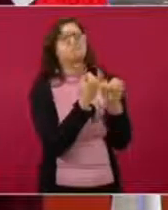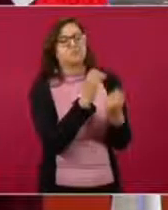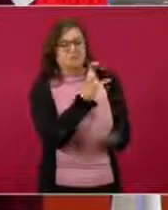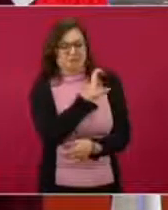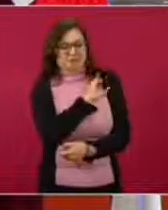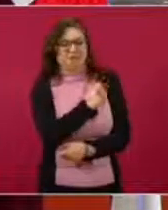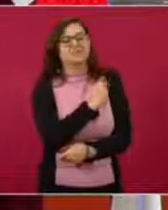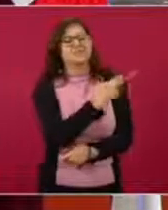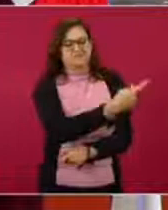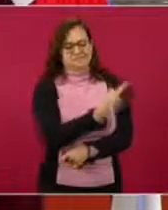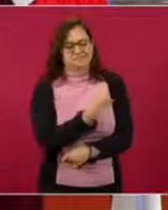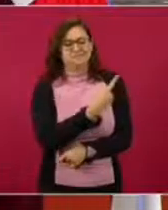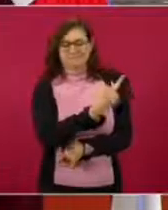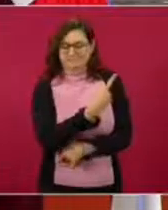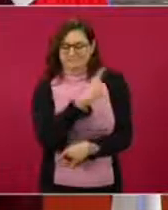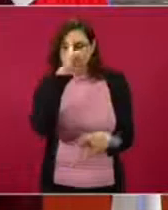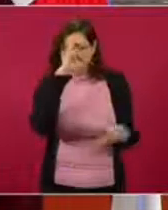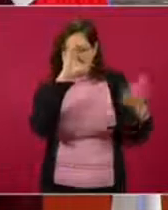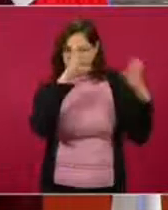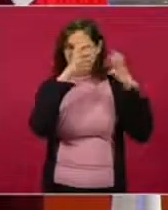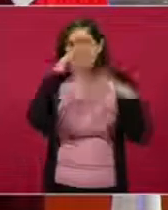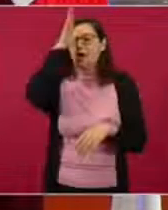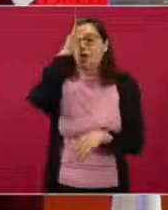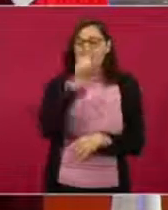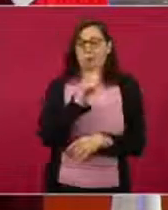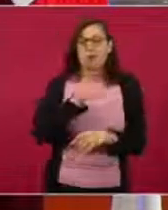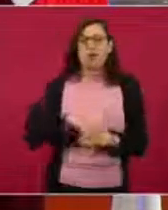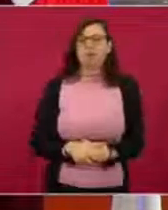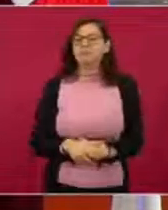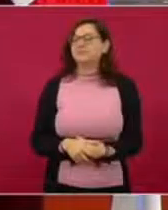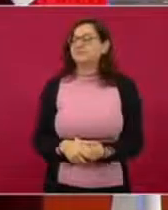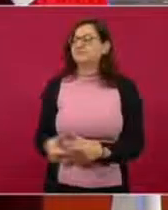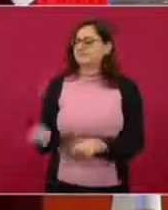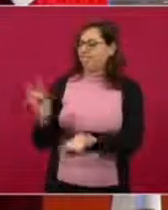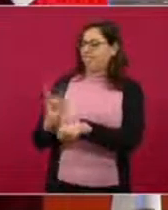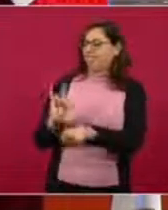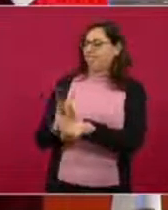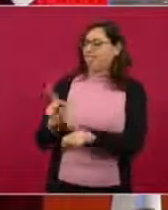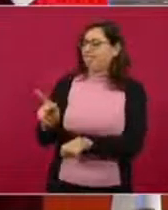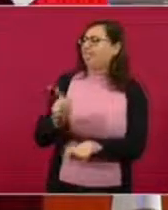¿Será porque no me gustan las simulaciones?